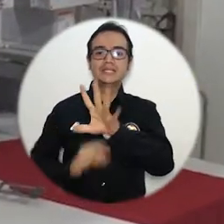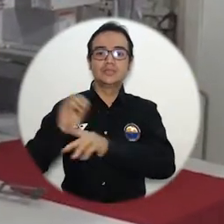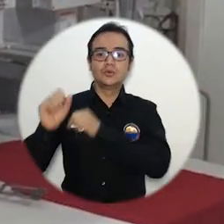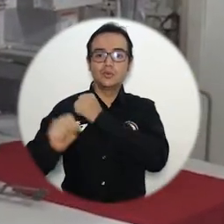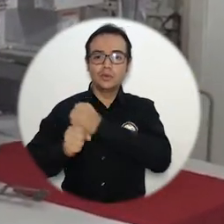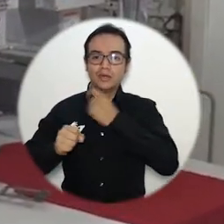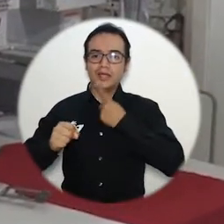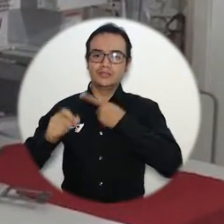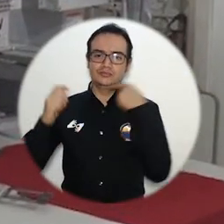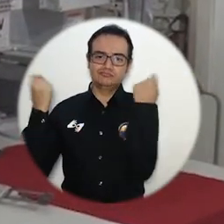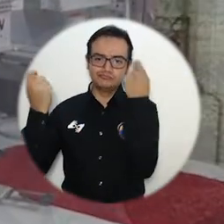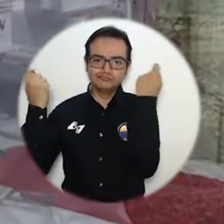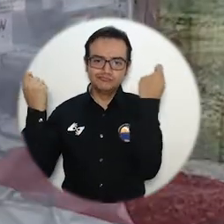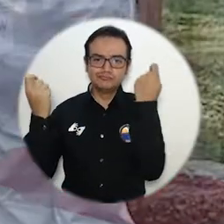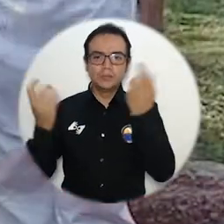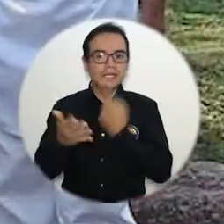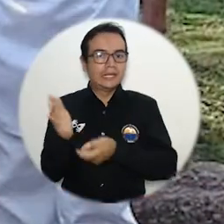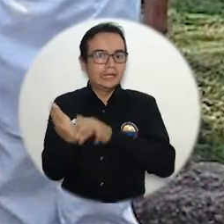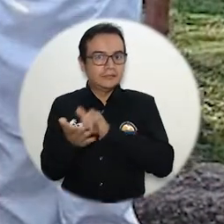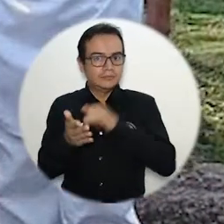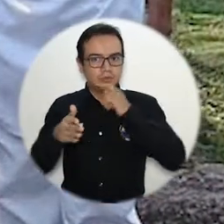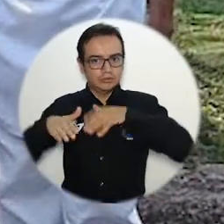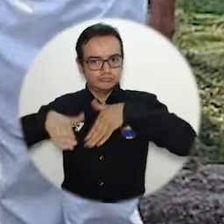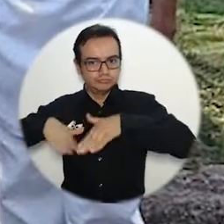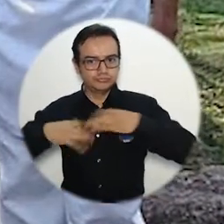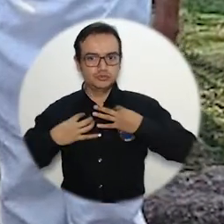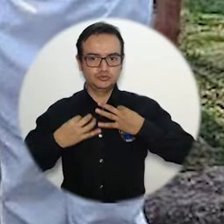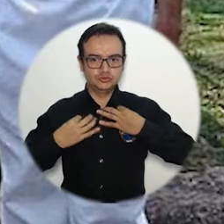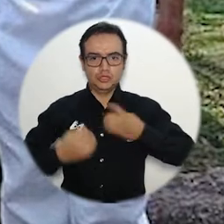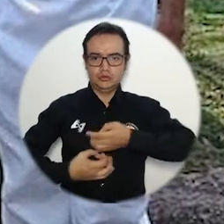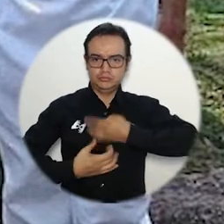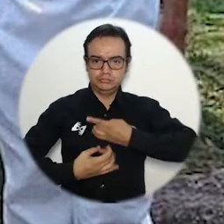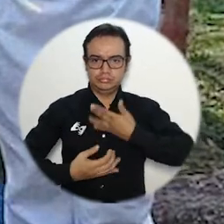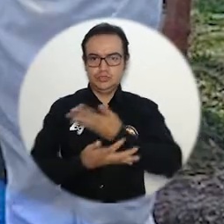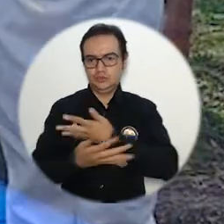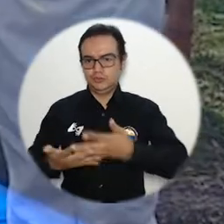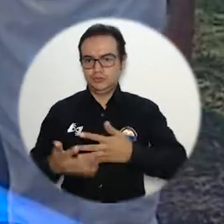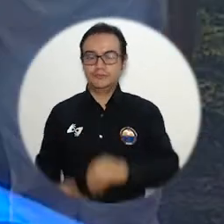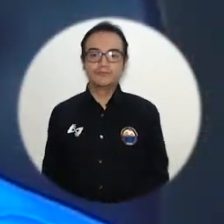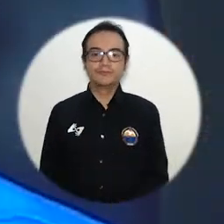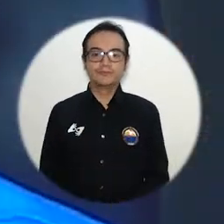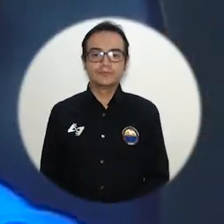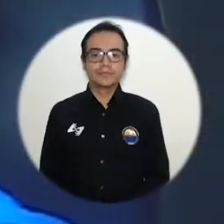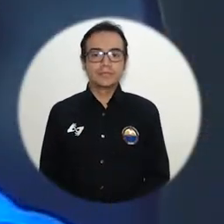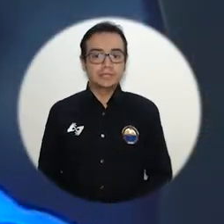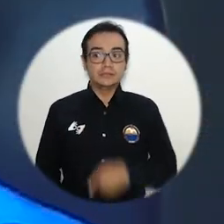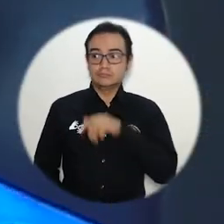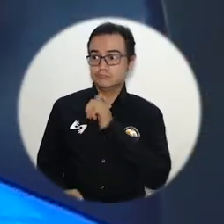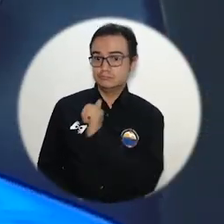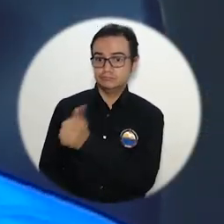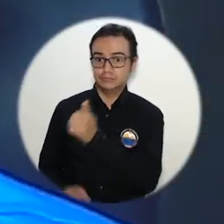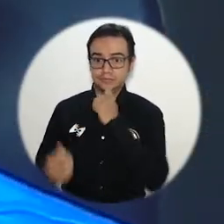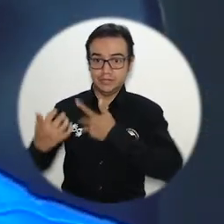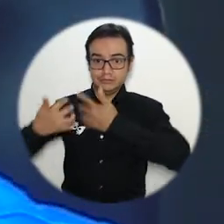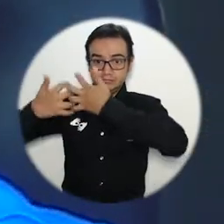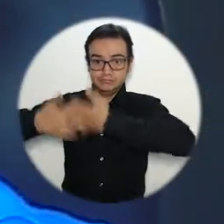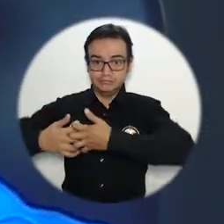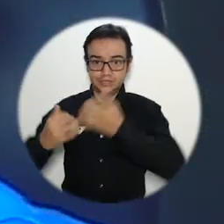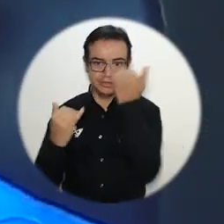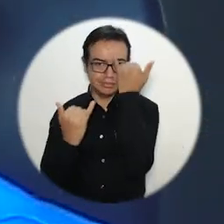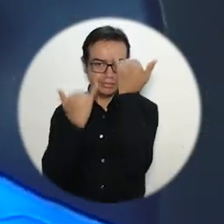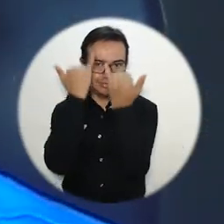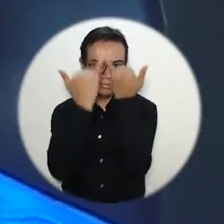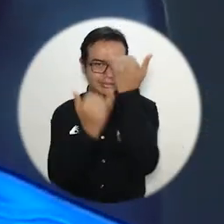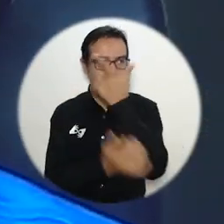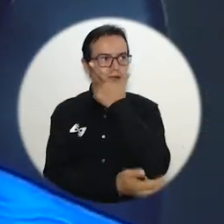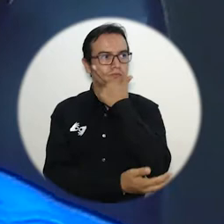el mercado, haciendo toda la parte de uniformes y dotaciones laborales. La iniciativa surge de la empresa al hacer